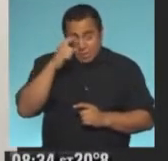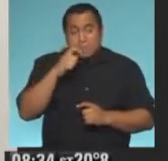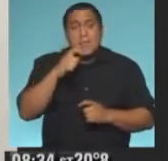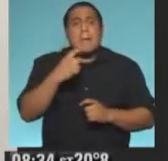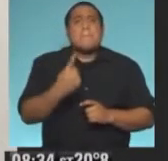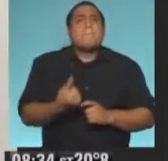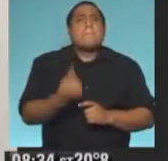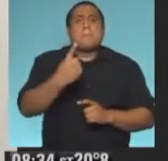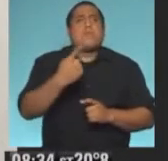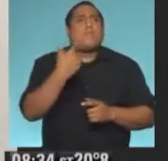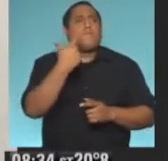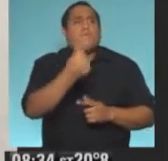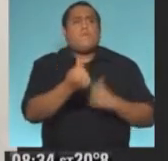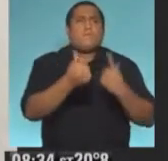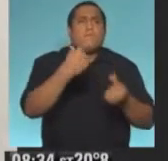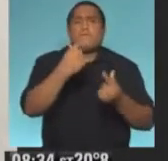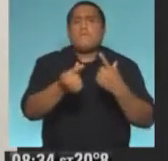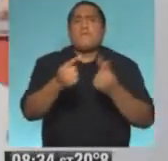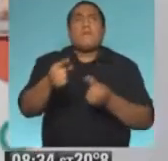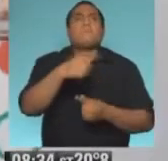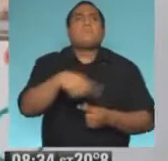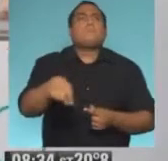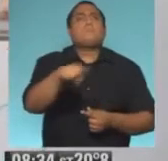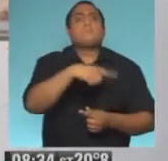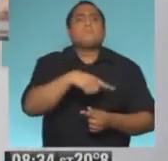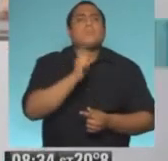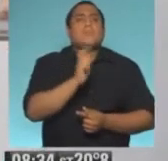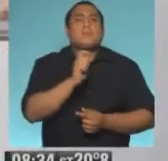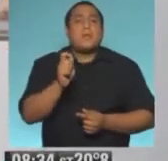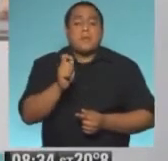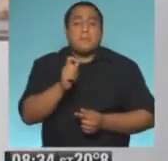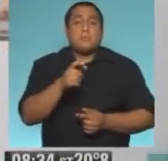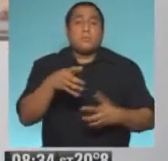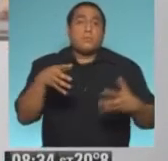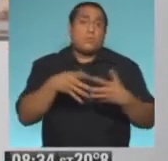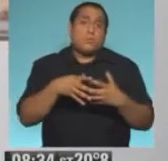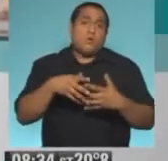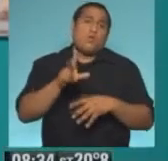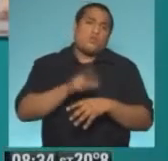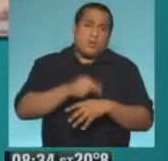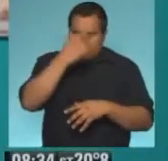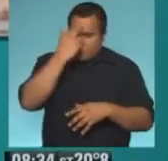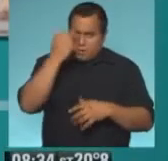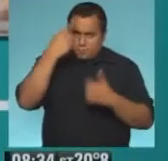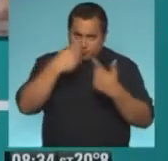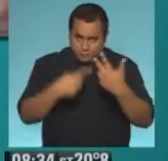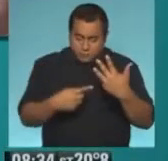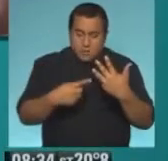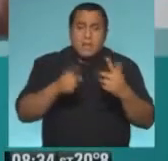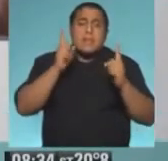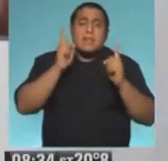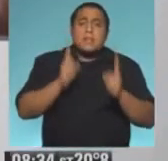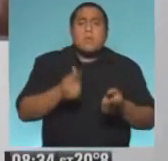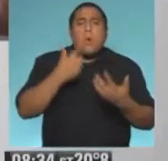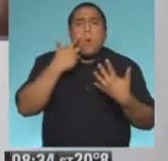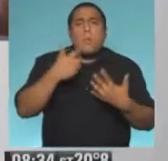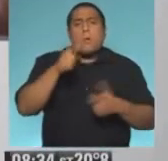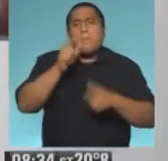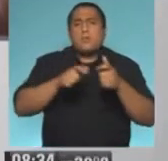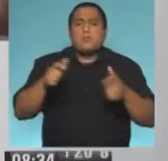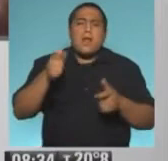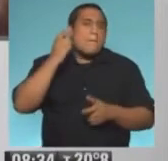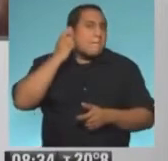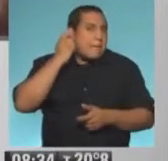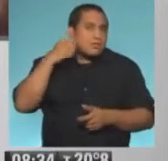que se harán beneficiosas de lo que es la vacuna serán el personal sanitario, obviamente también las personas mayores,